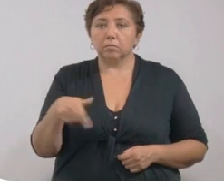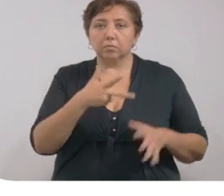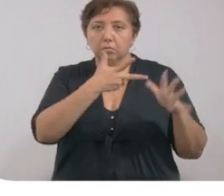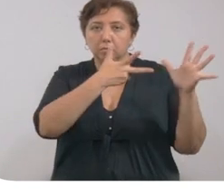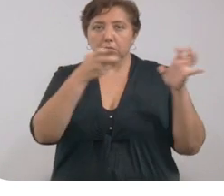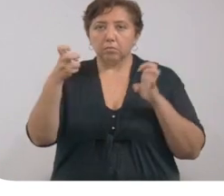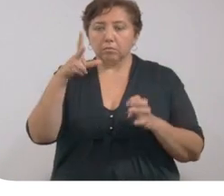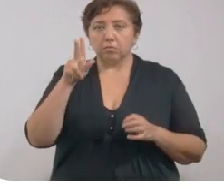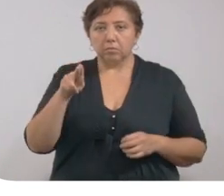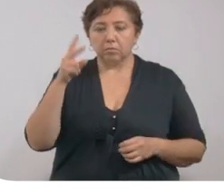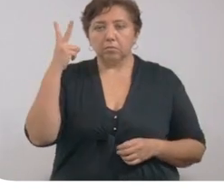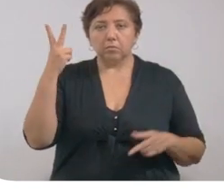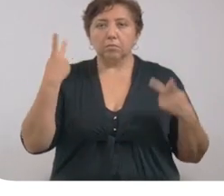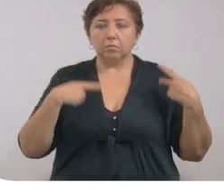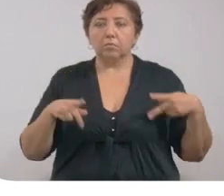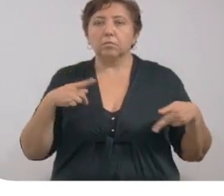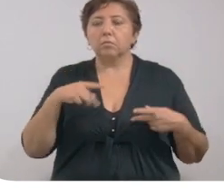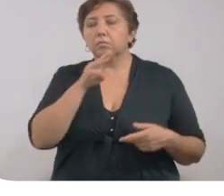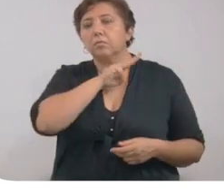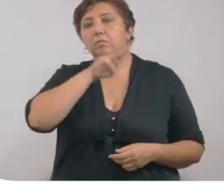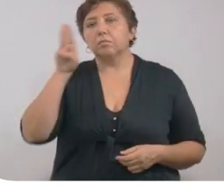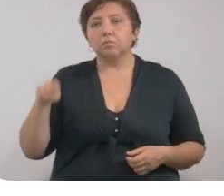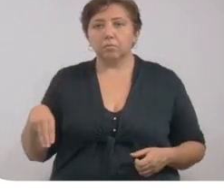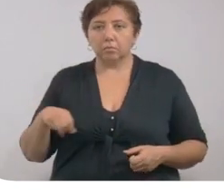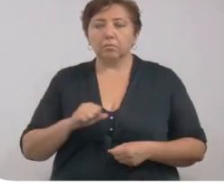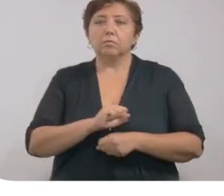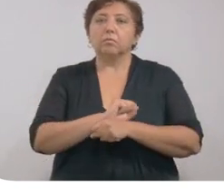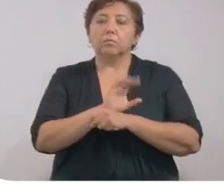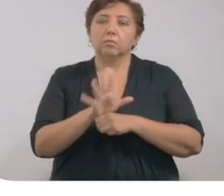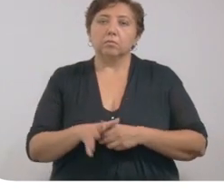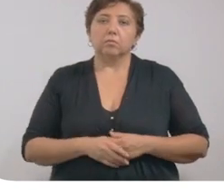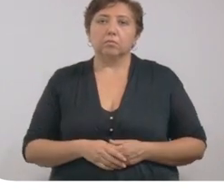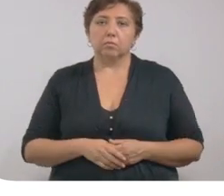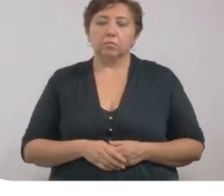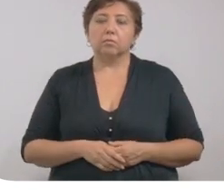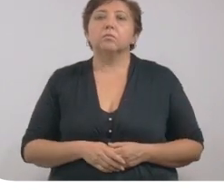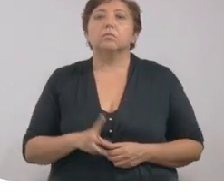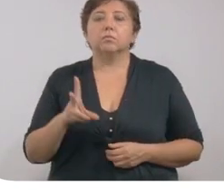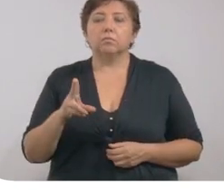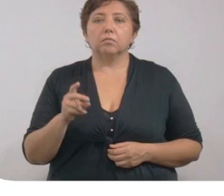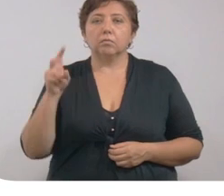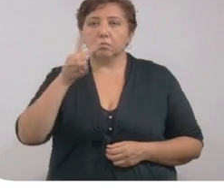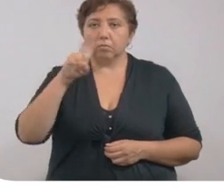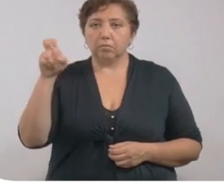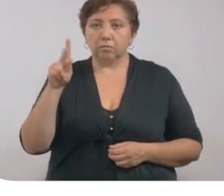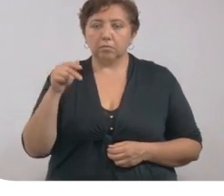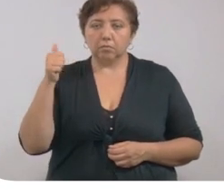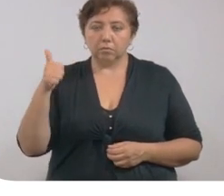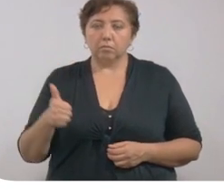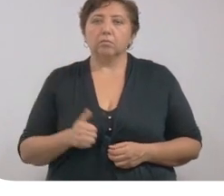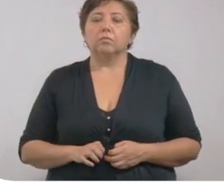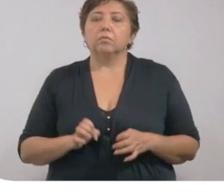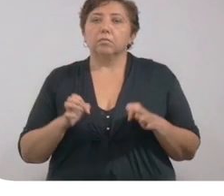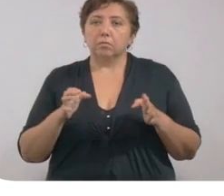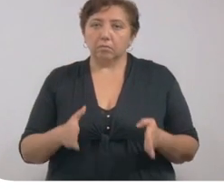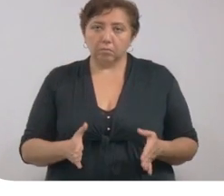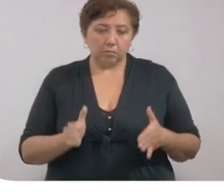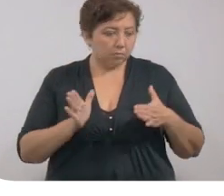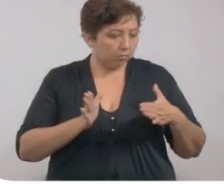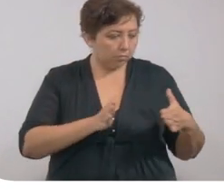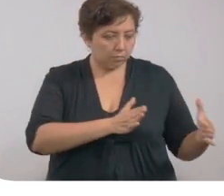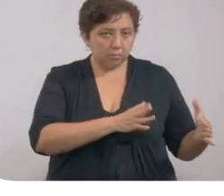son 882 las personas fallecidas a causa del coronavirus. También, 286 están estables,